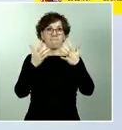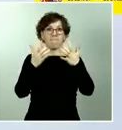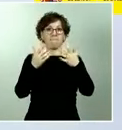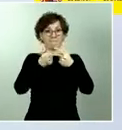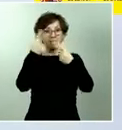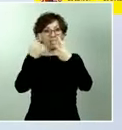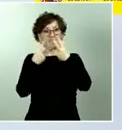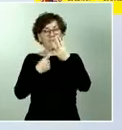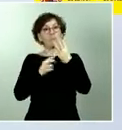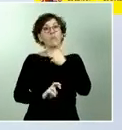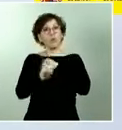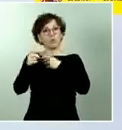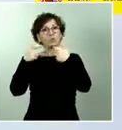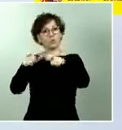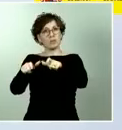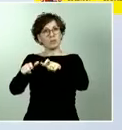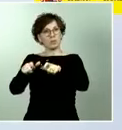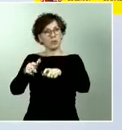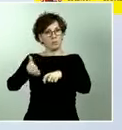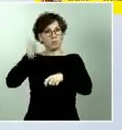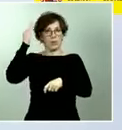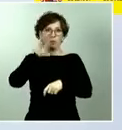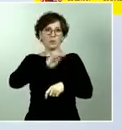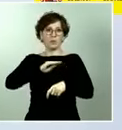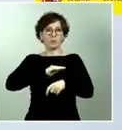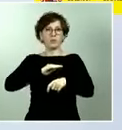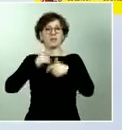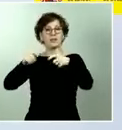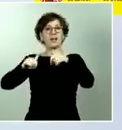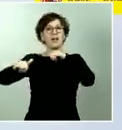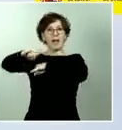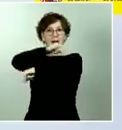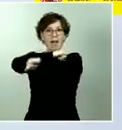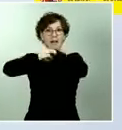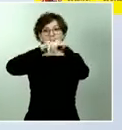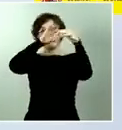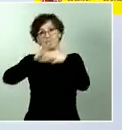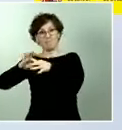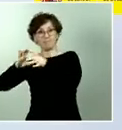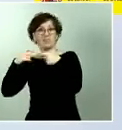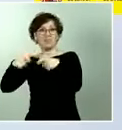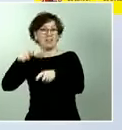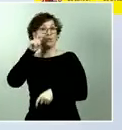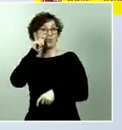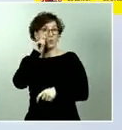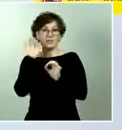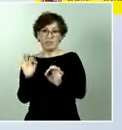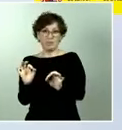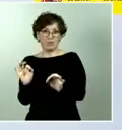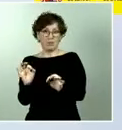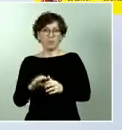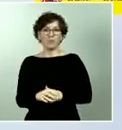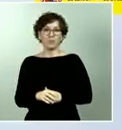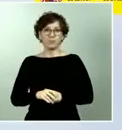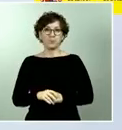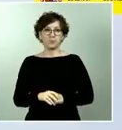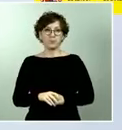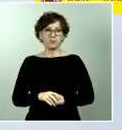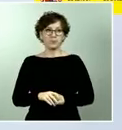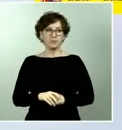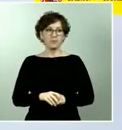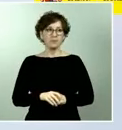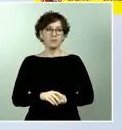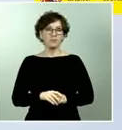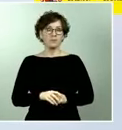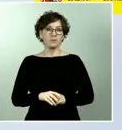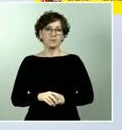tiene mucho que ver lógicamente con la actividad turística y en ese sentido estamos constituyendo también un grupo de trabajo